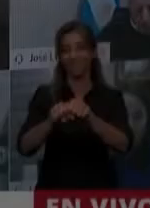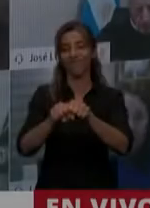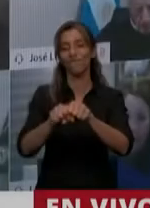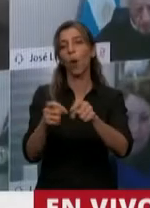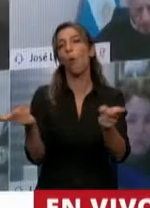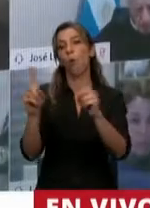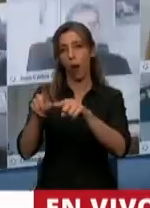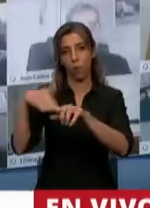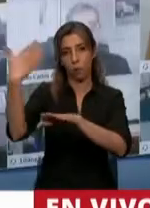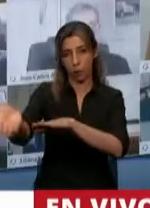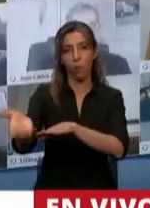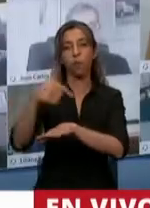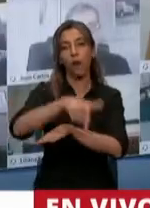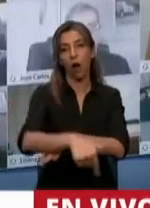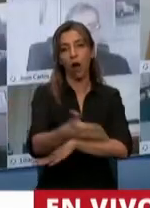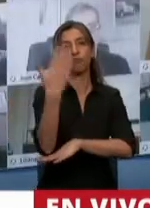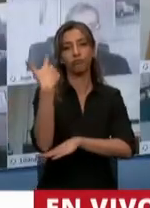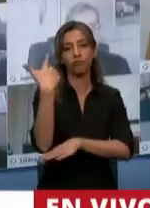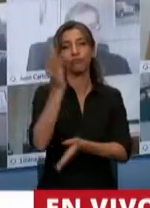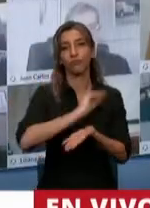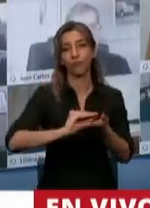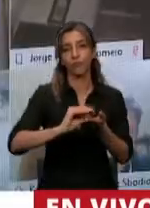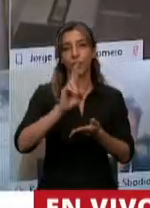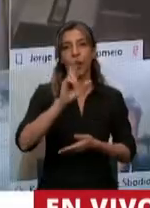La palabra del diputado Ramón José Luis.